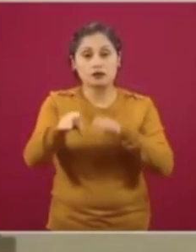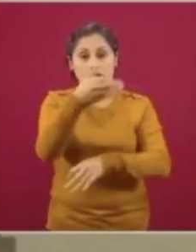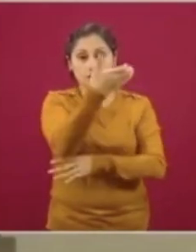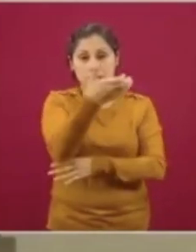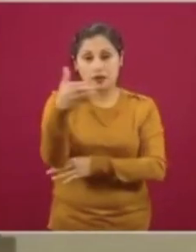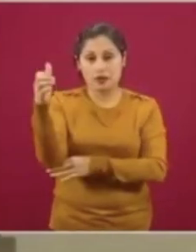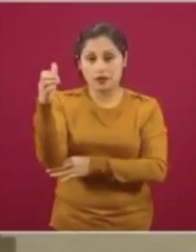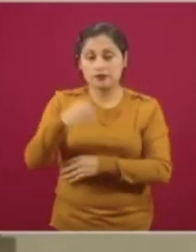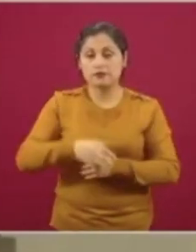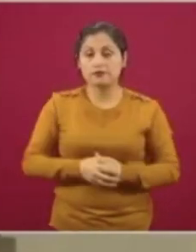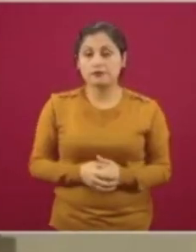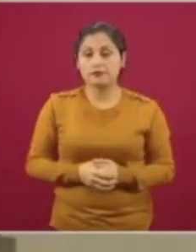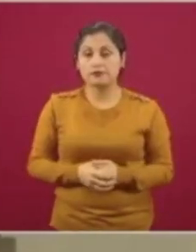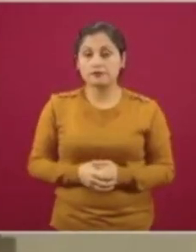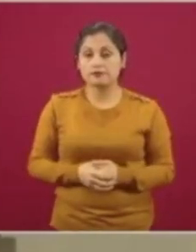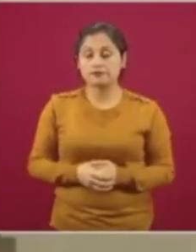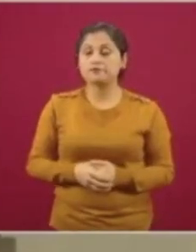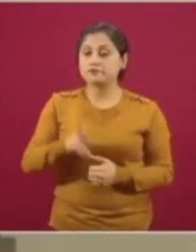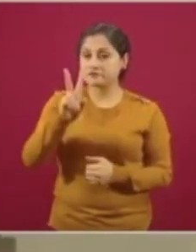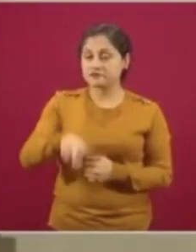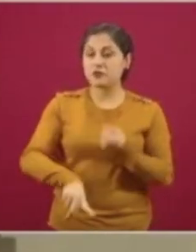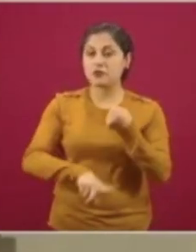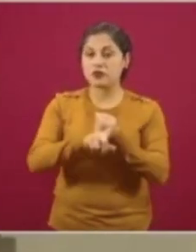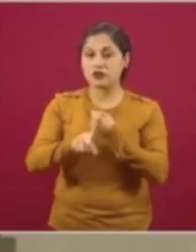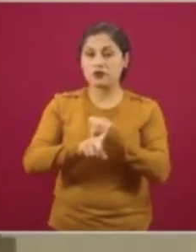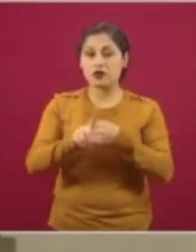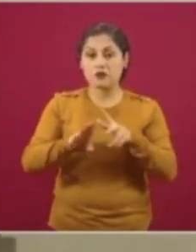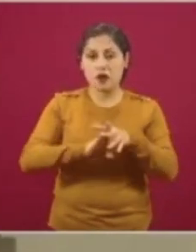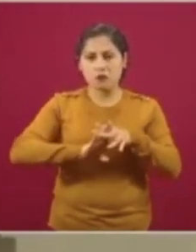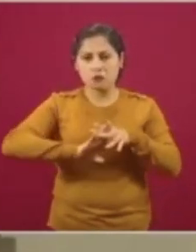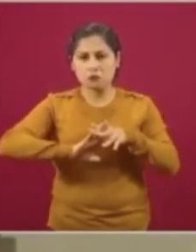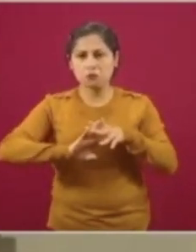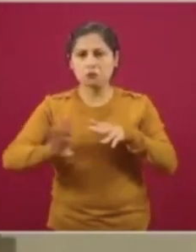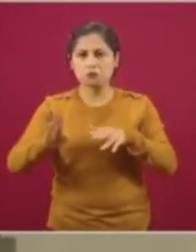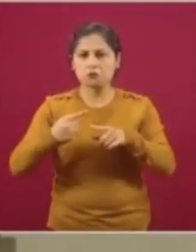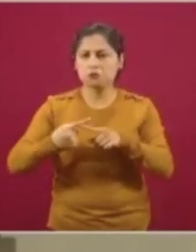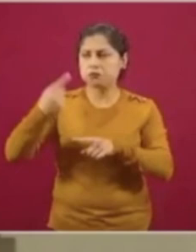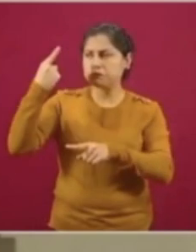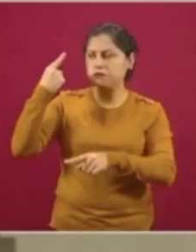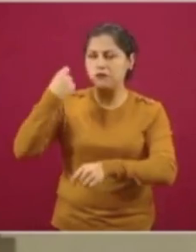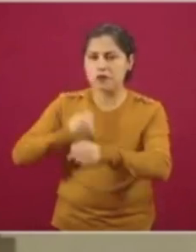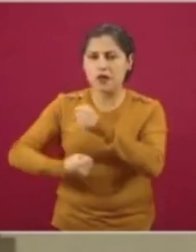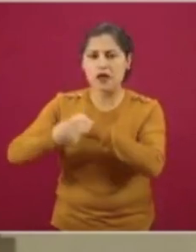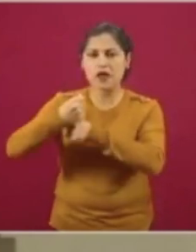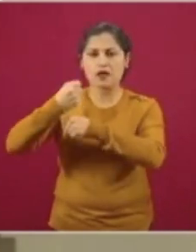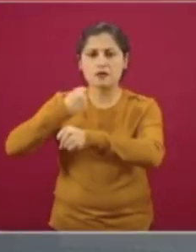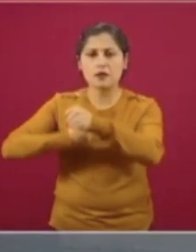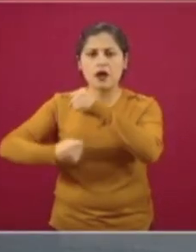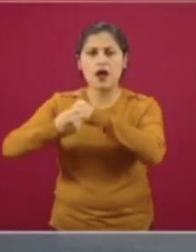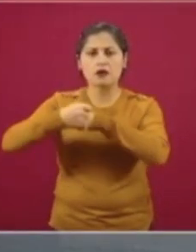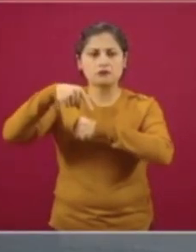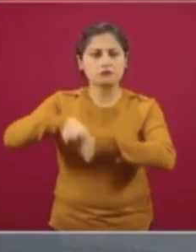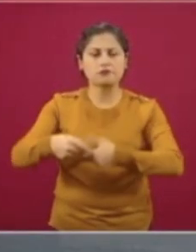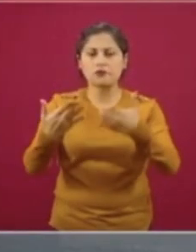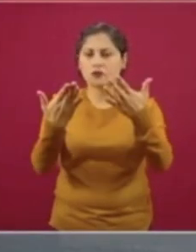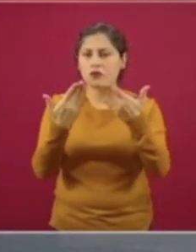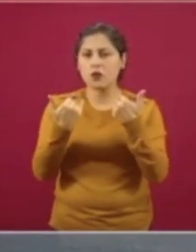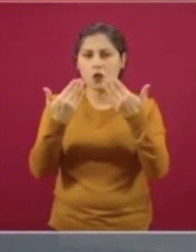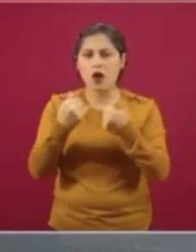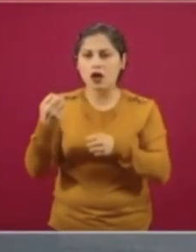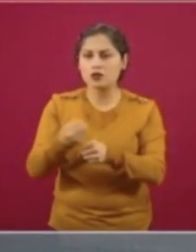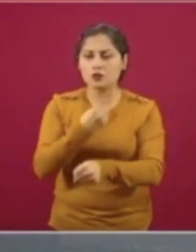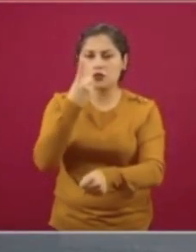Por el problema de la migración de décadas pasadas, por falta de oportunidades y abandono del campo,